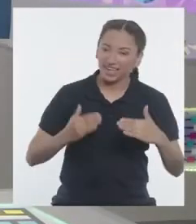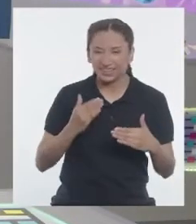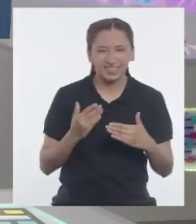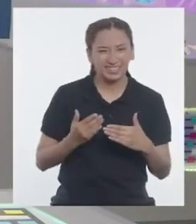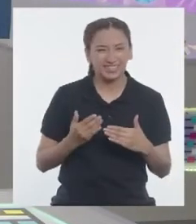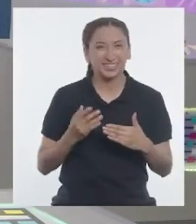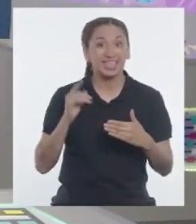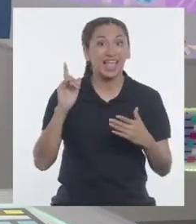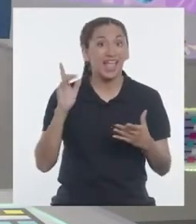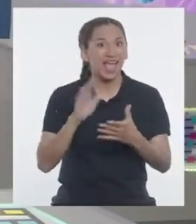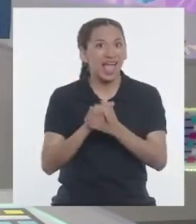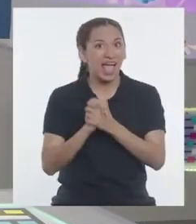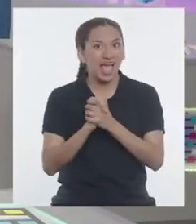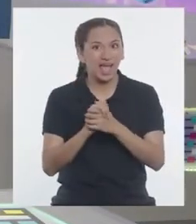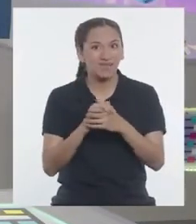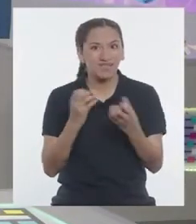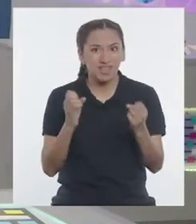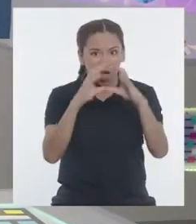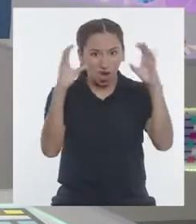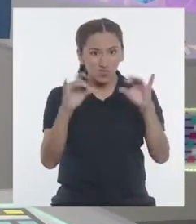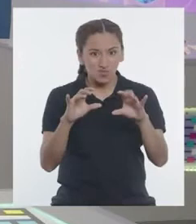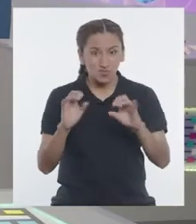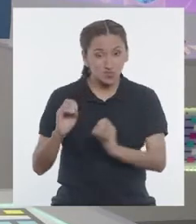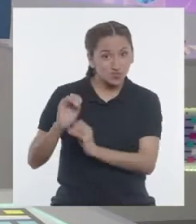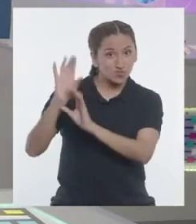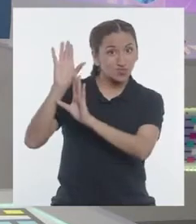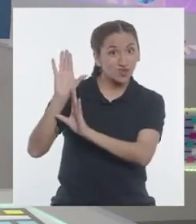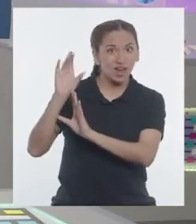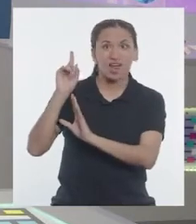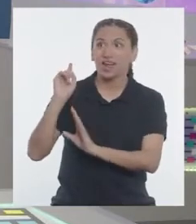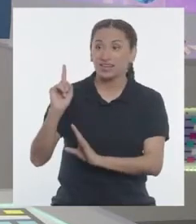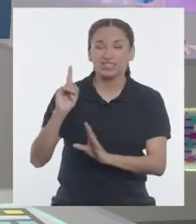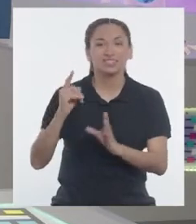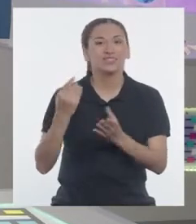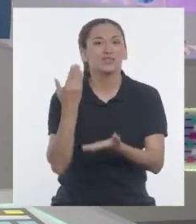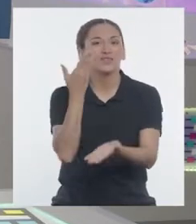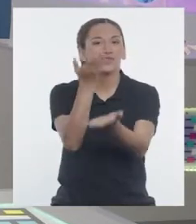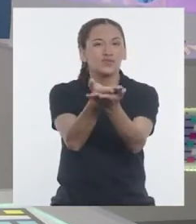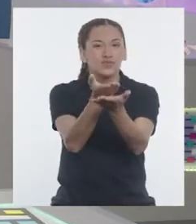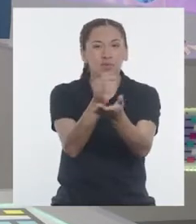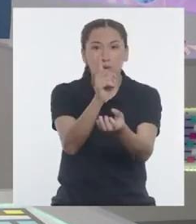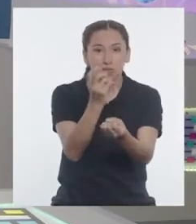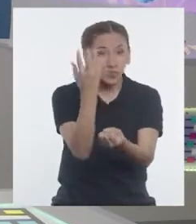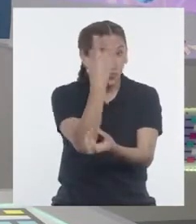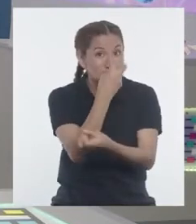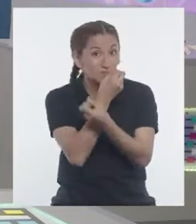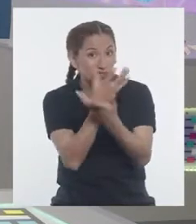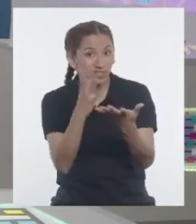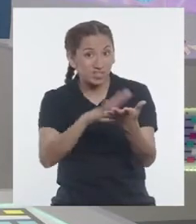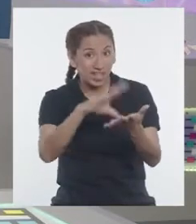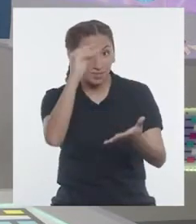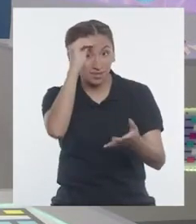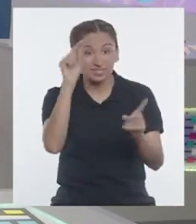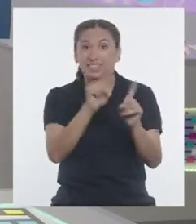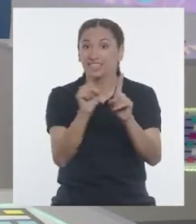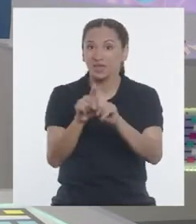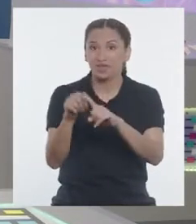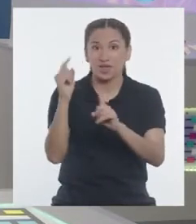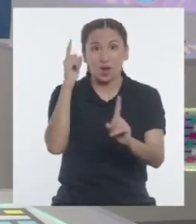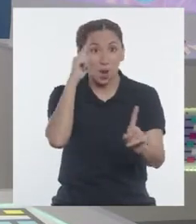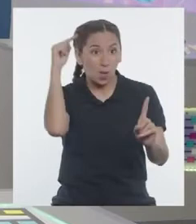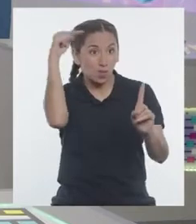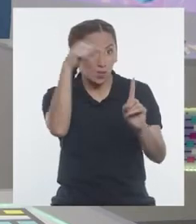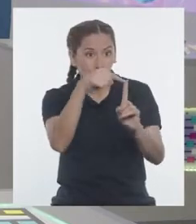Nuestra amiga virtual les propondremos un divertido aprendizaje y un nuevo propósito